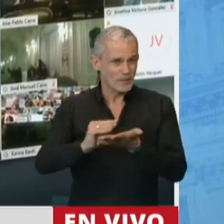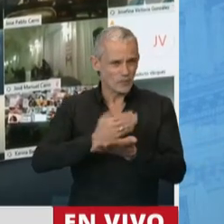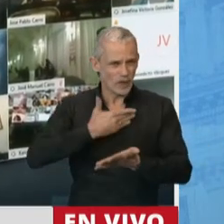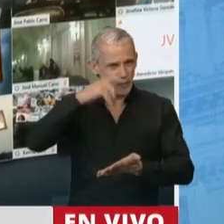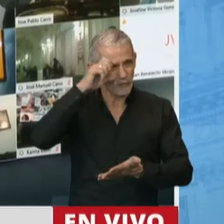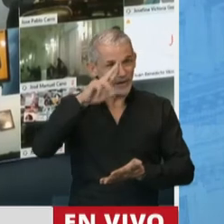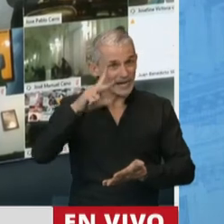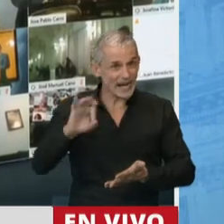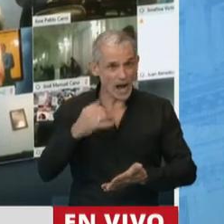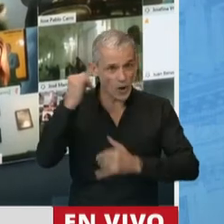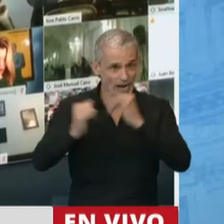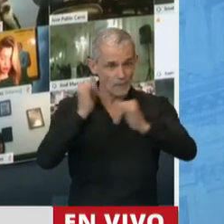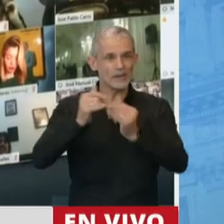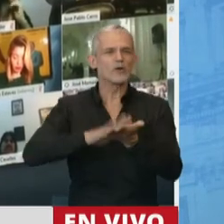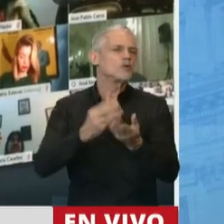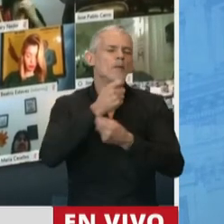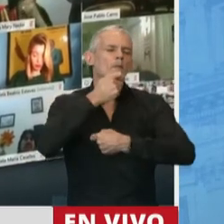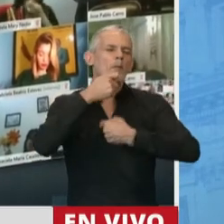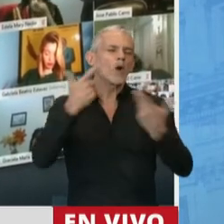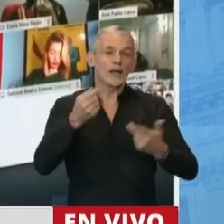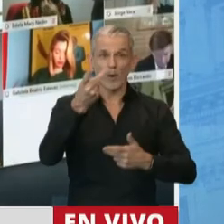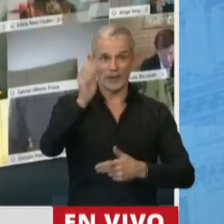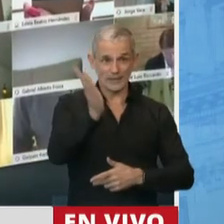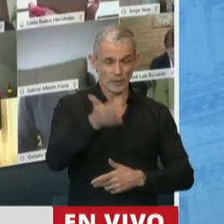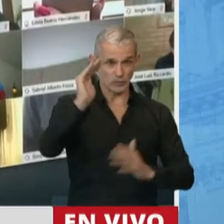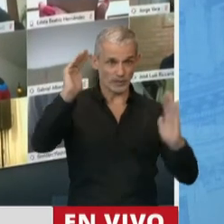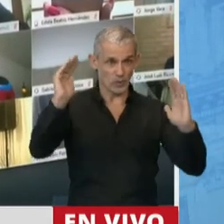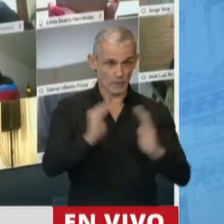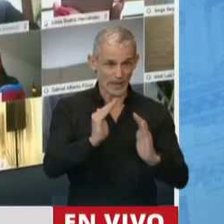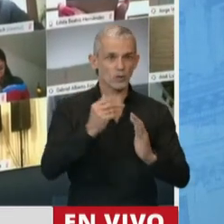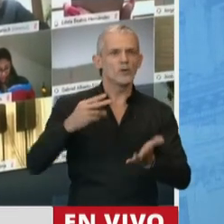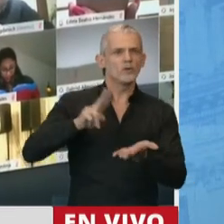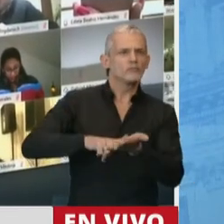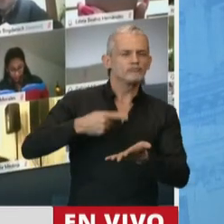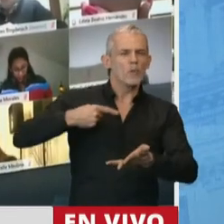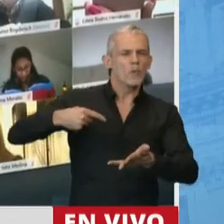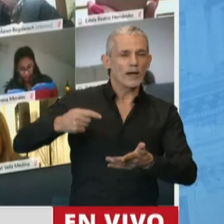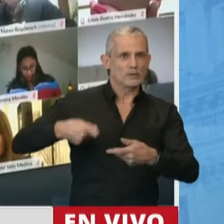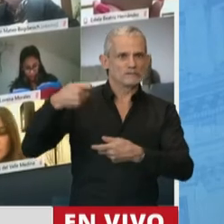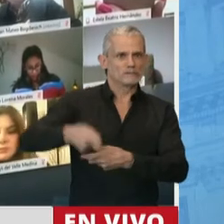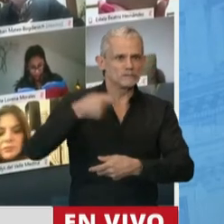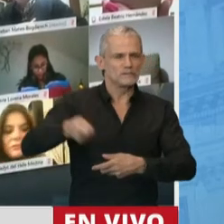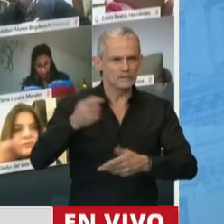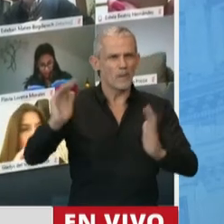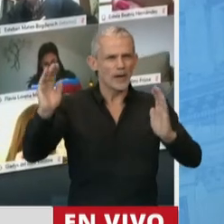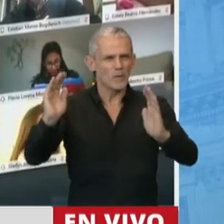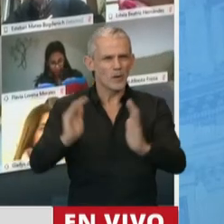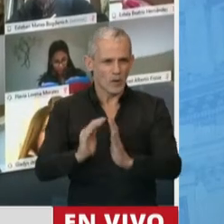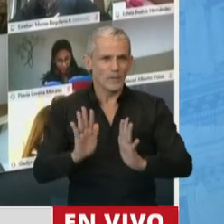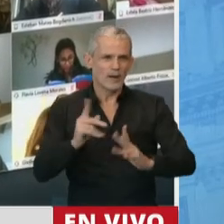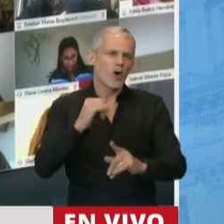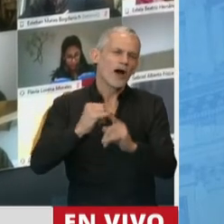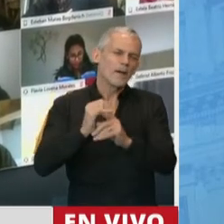referido a la reducción, por ejemplo, del 20% de los aportes patronales y 35% en el caso de las